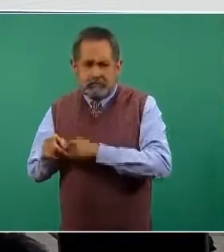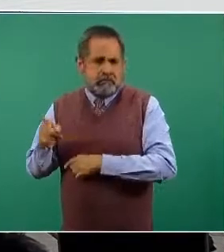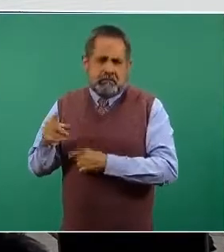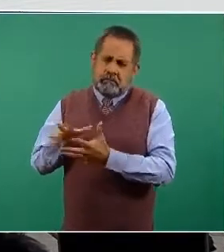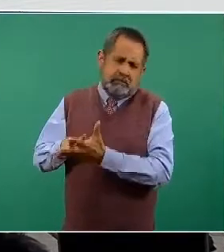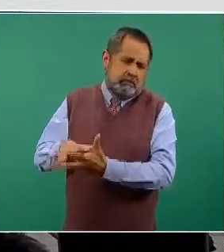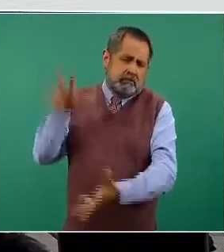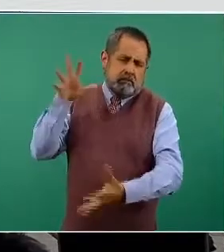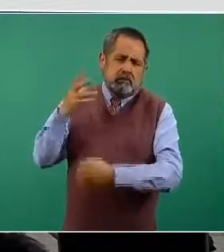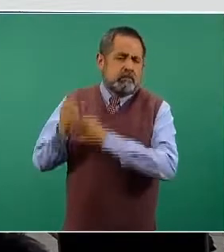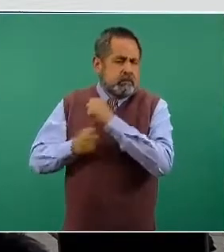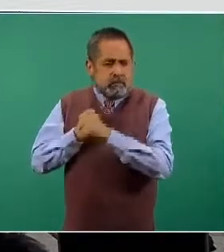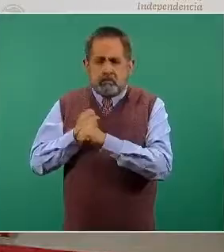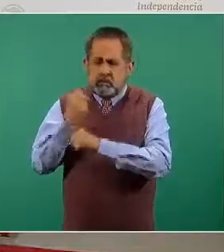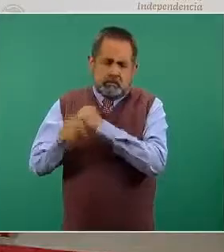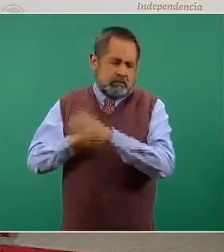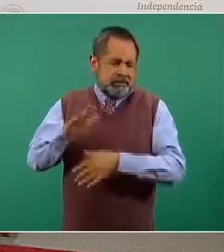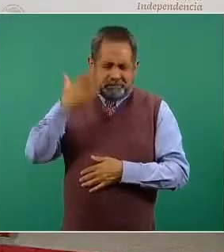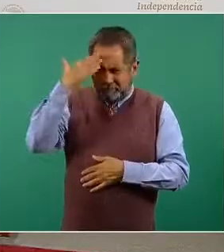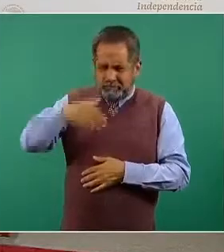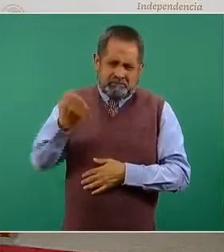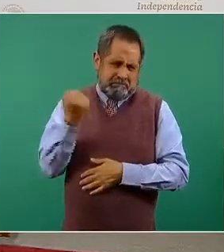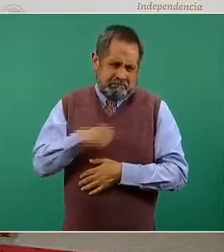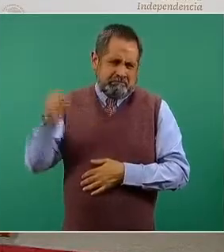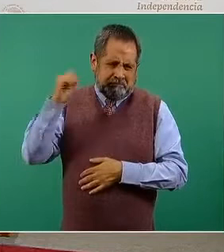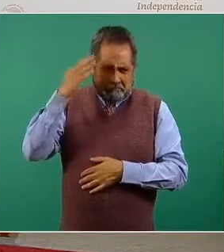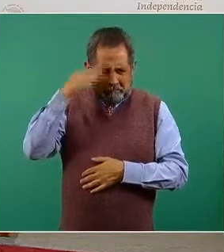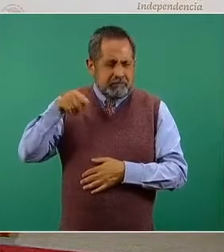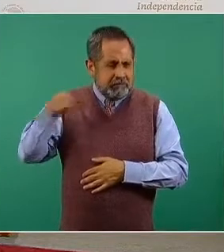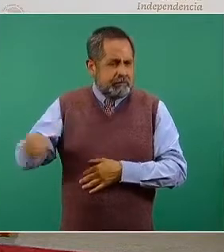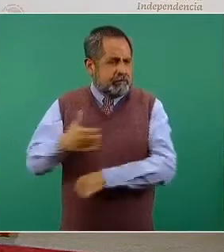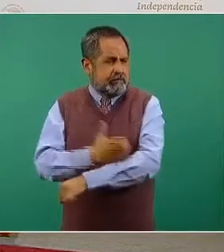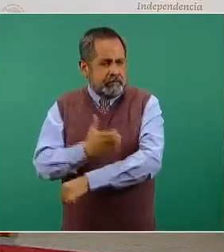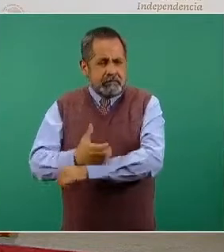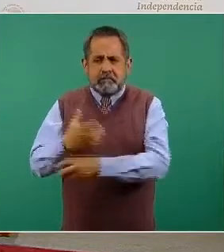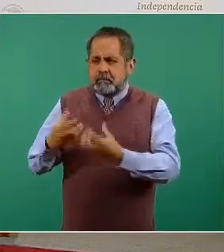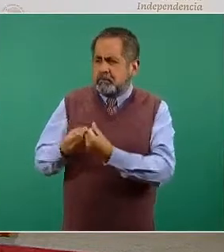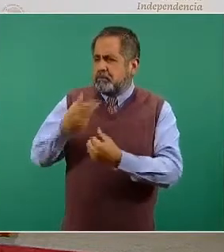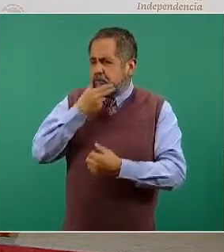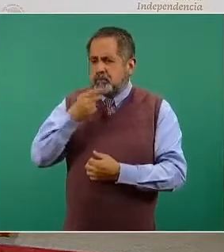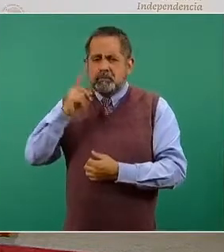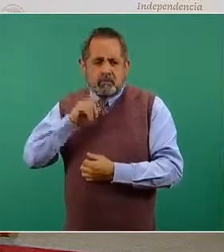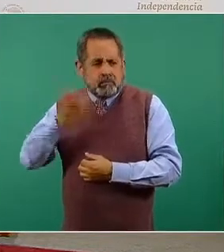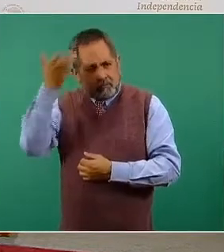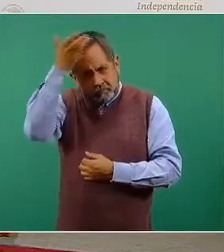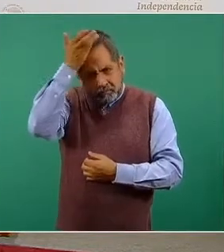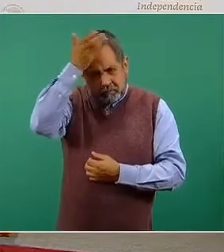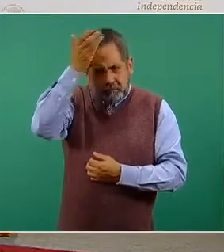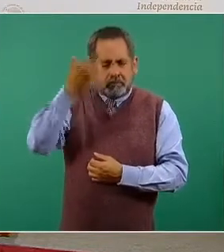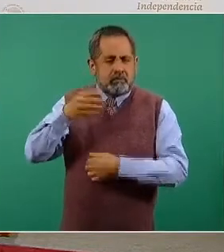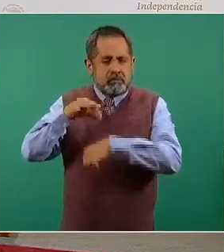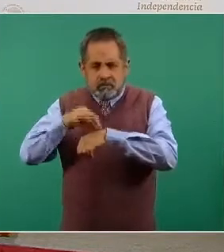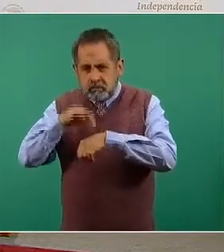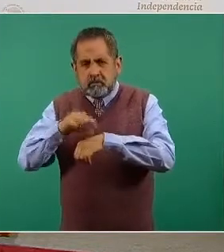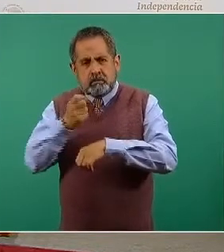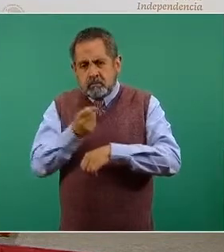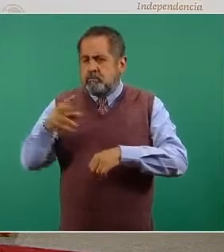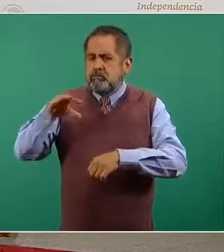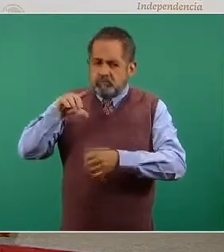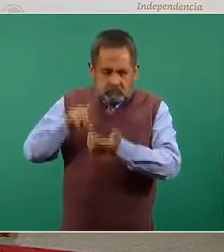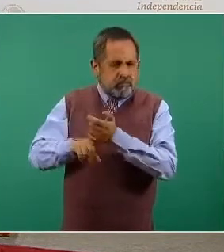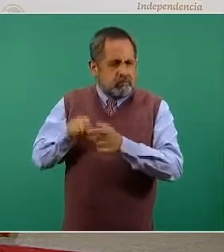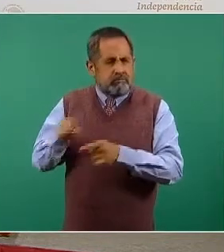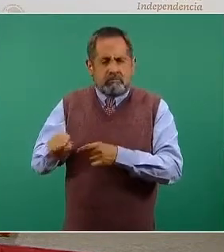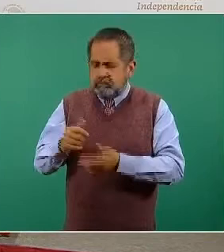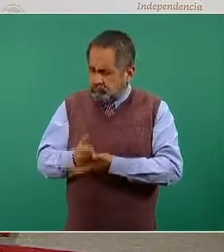años en este proceso y son nuestras compañeras y compañeros, tanto enfermeras como también algunas médicas y médicos